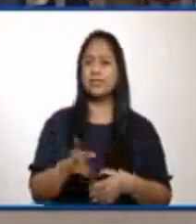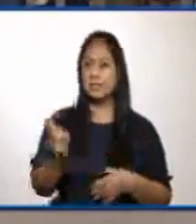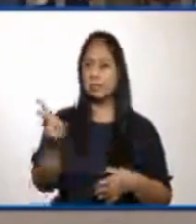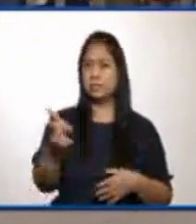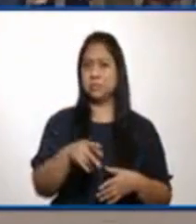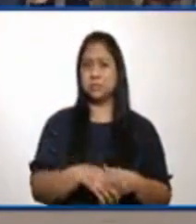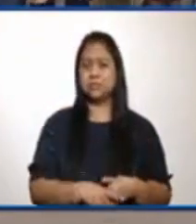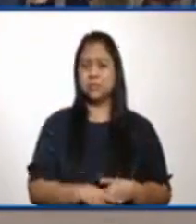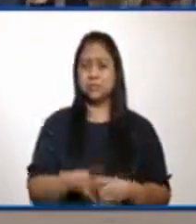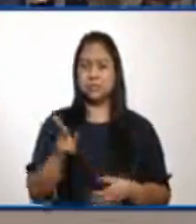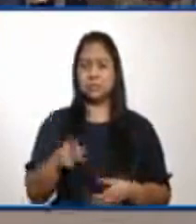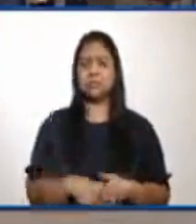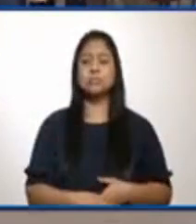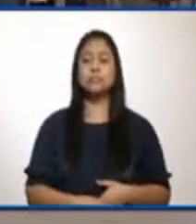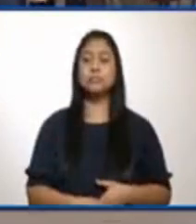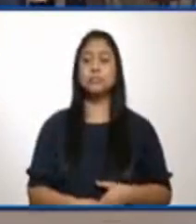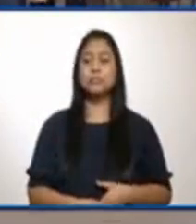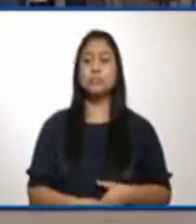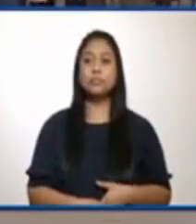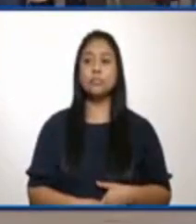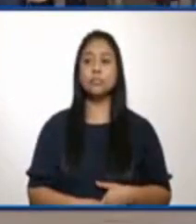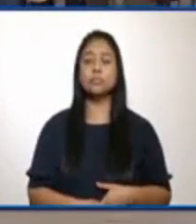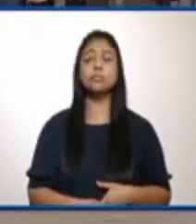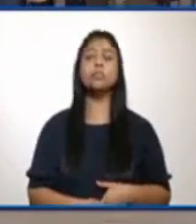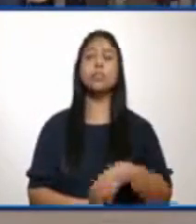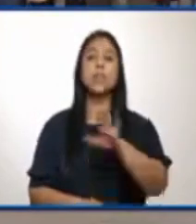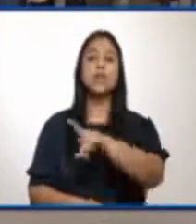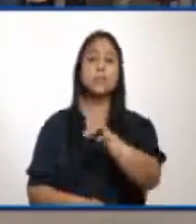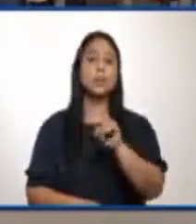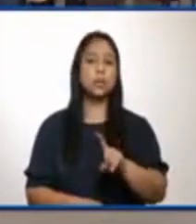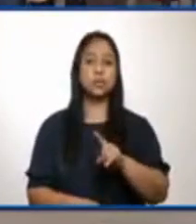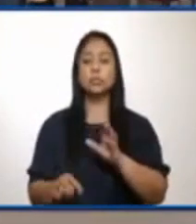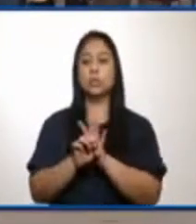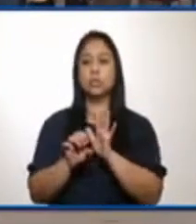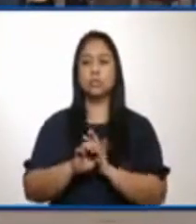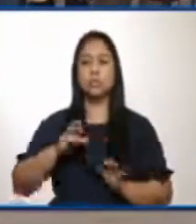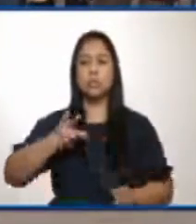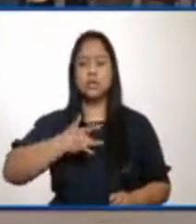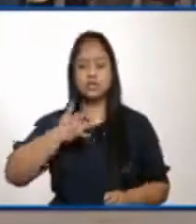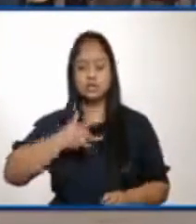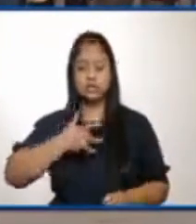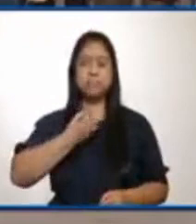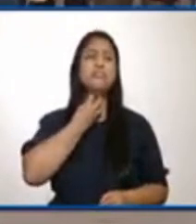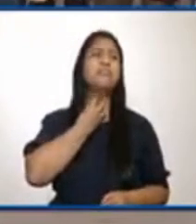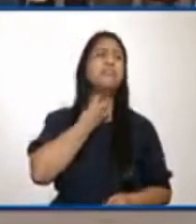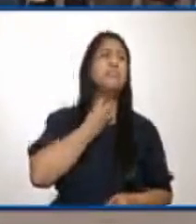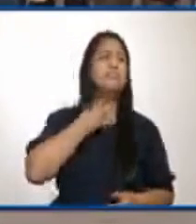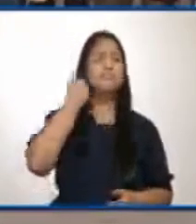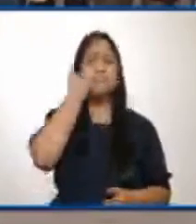número. El mismo número. Ahí, ¿qué ocurre? Digamos, si una persona tiene síntomas de COVID y está muy mal,